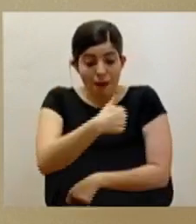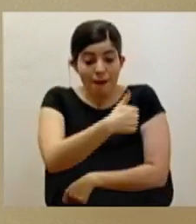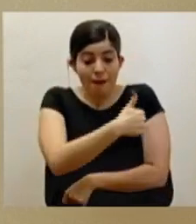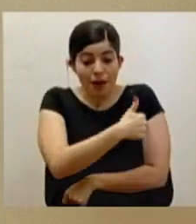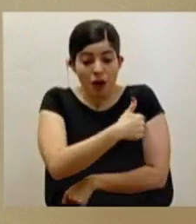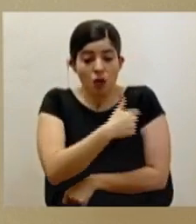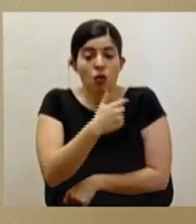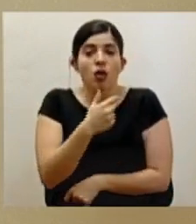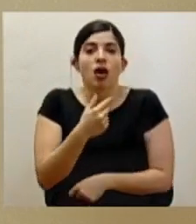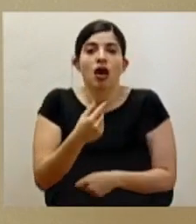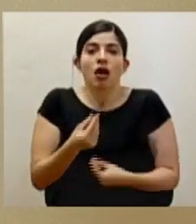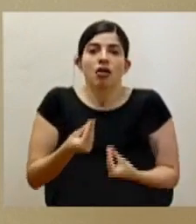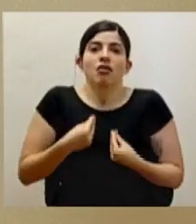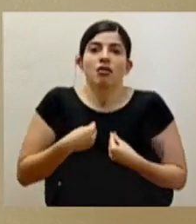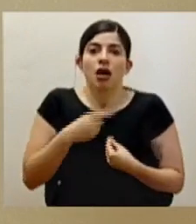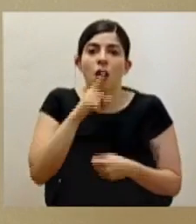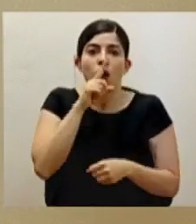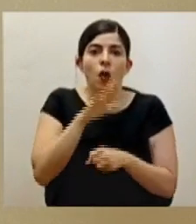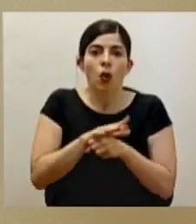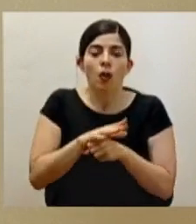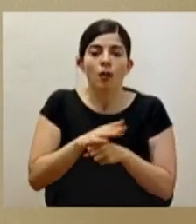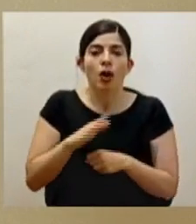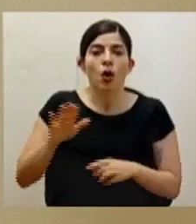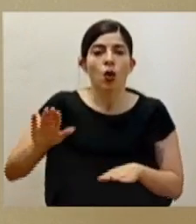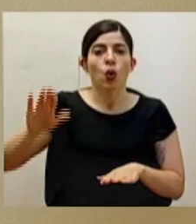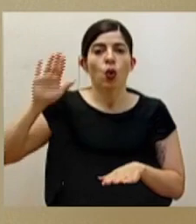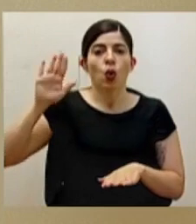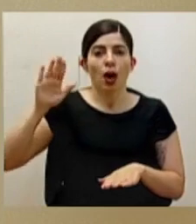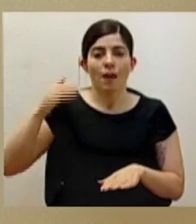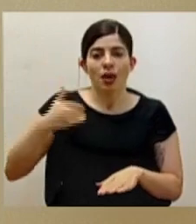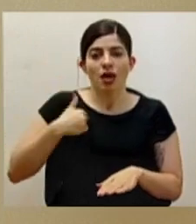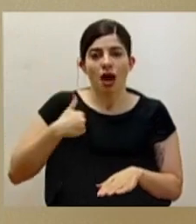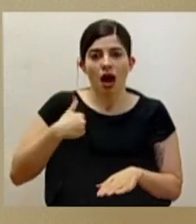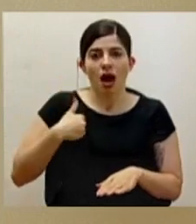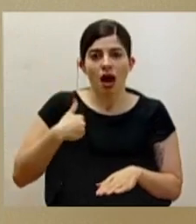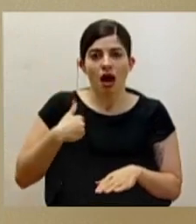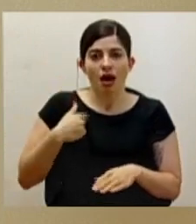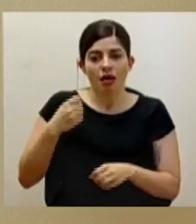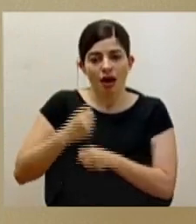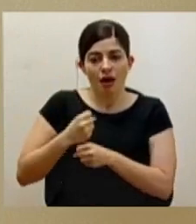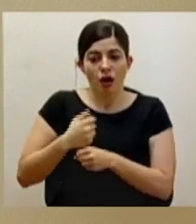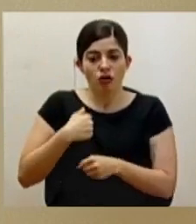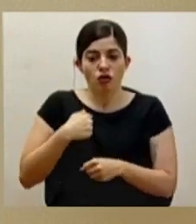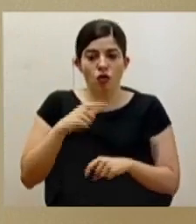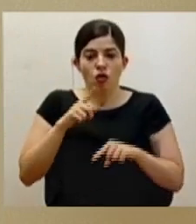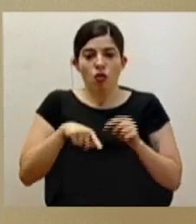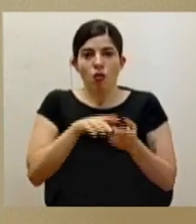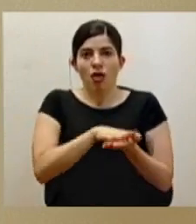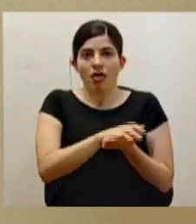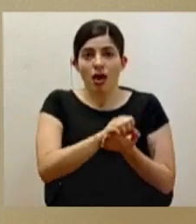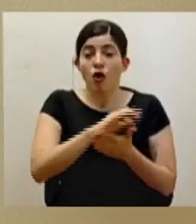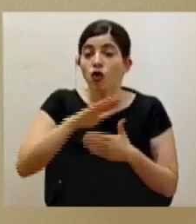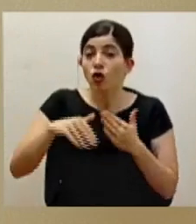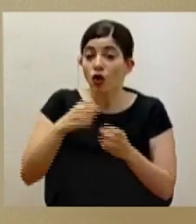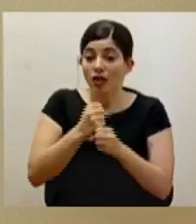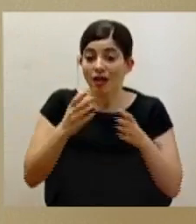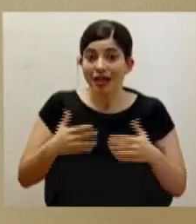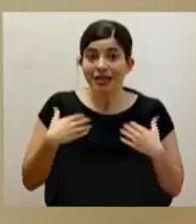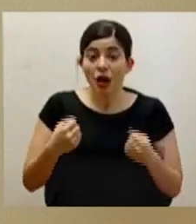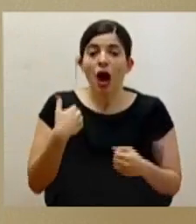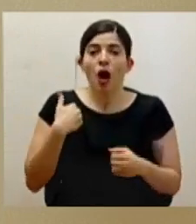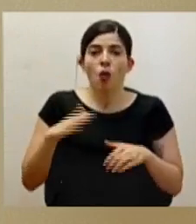el juramento hipocrático que nos demanda, primero, no hacer daño a todos los funcionarios de salud.